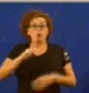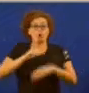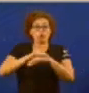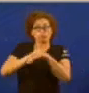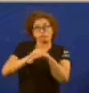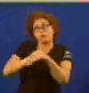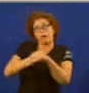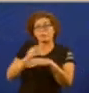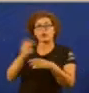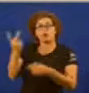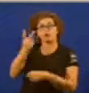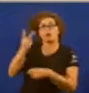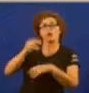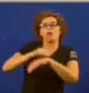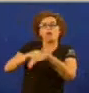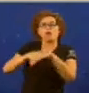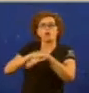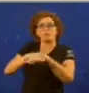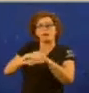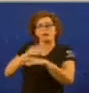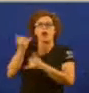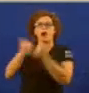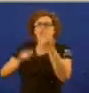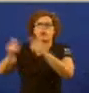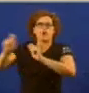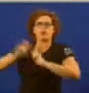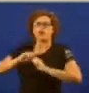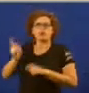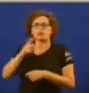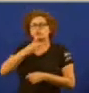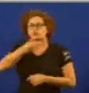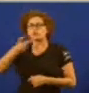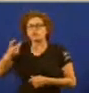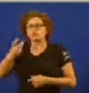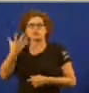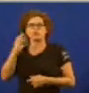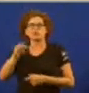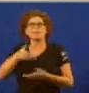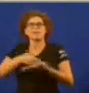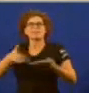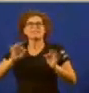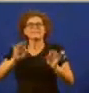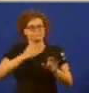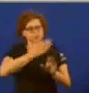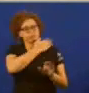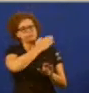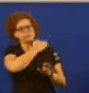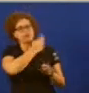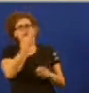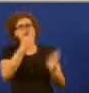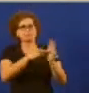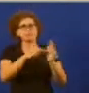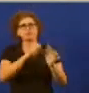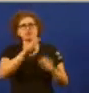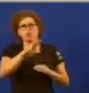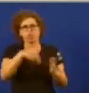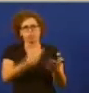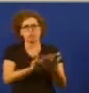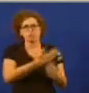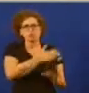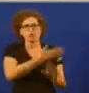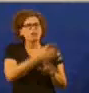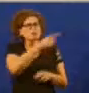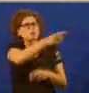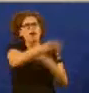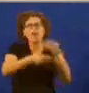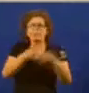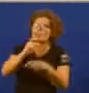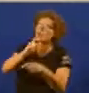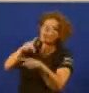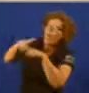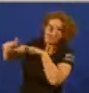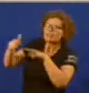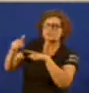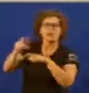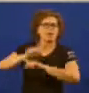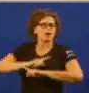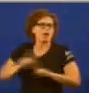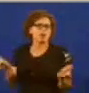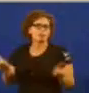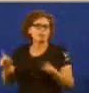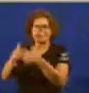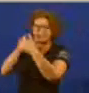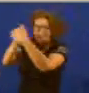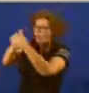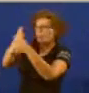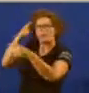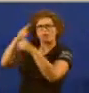presidente prometéndonos un centro de día en cada concello ainda estamos agardando prometernos